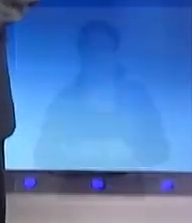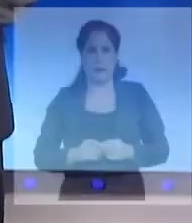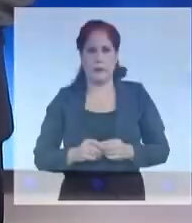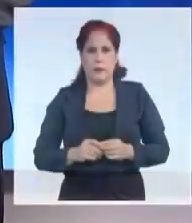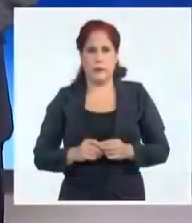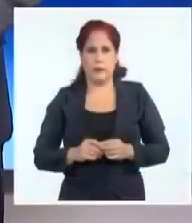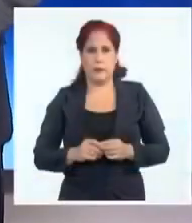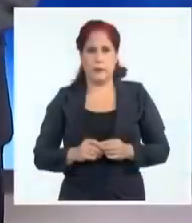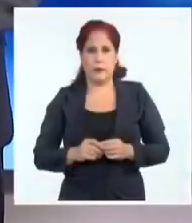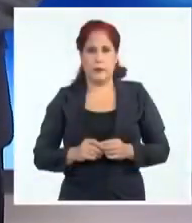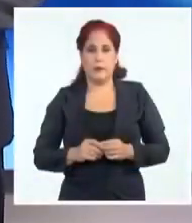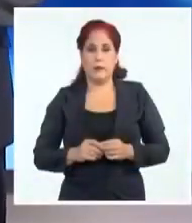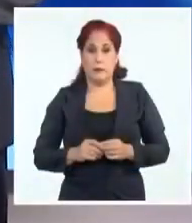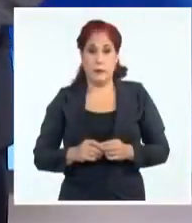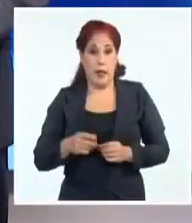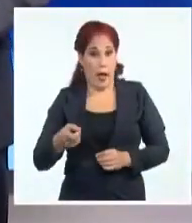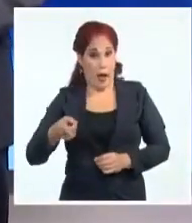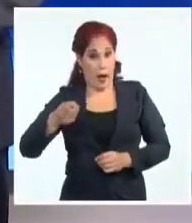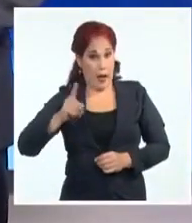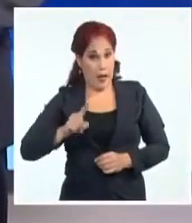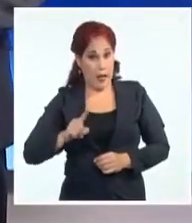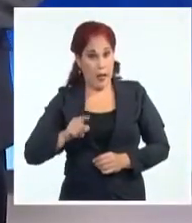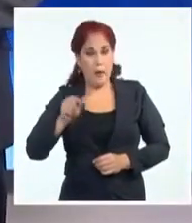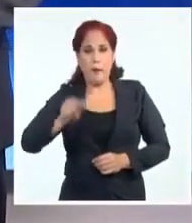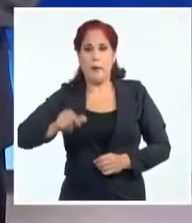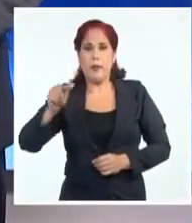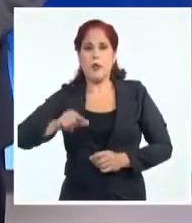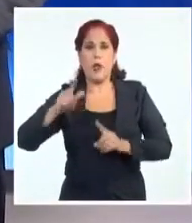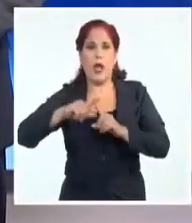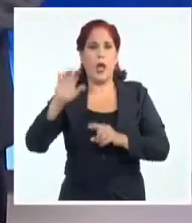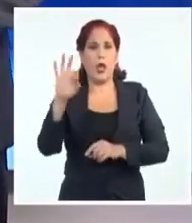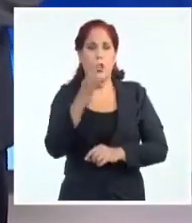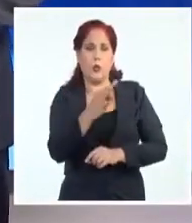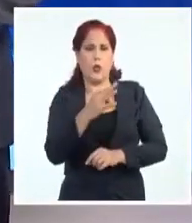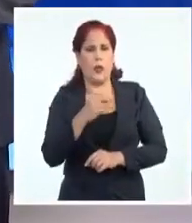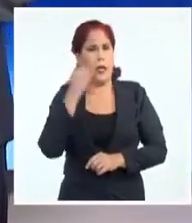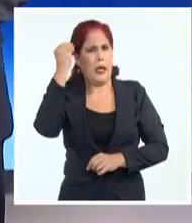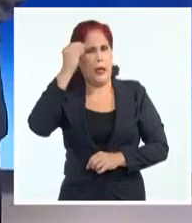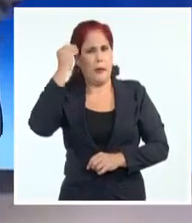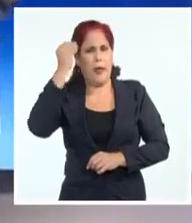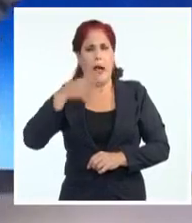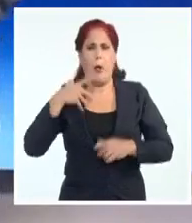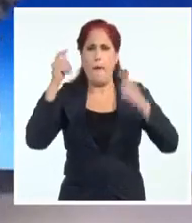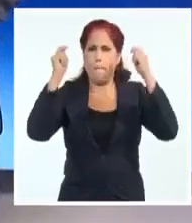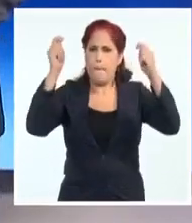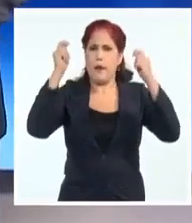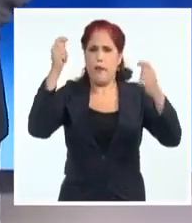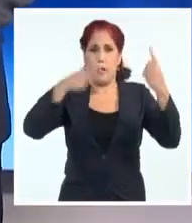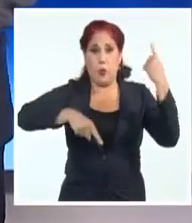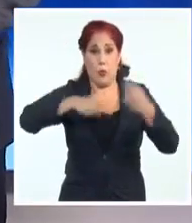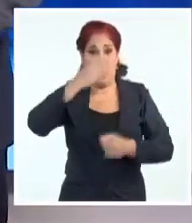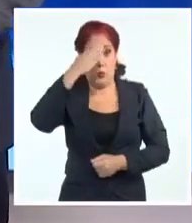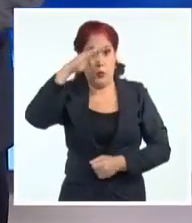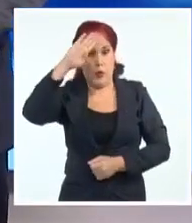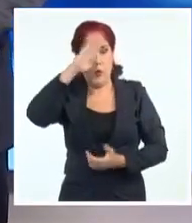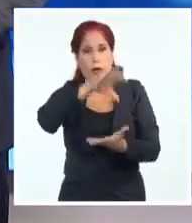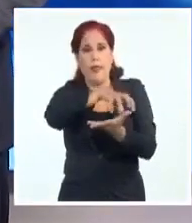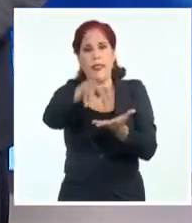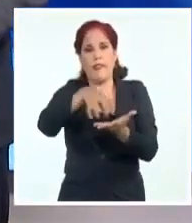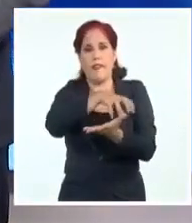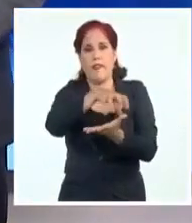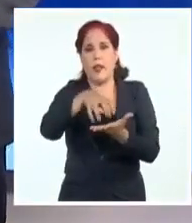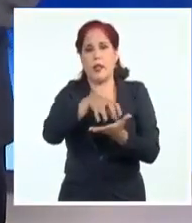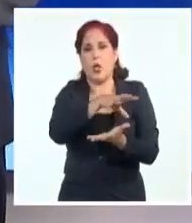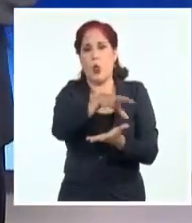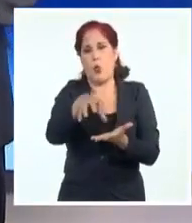Durante la jornada de ayer, muchos usuarios de redes sociales especularon sobre manifestaciones contra el gobierno en varias localidades de nuestro país.